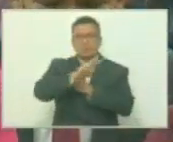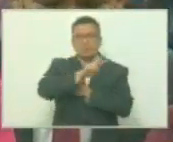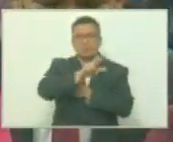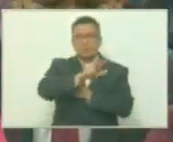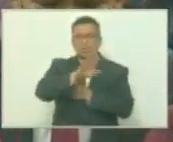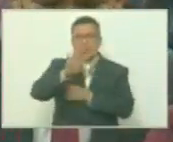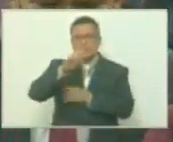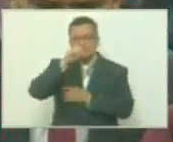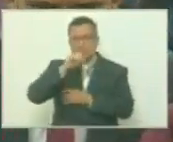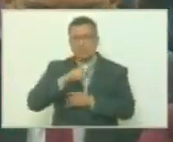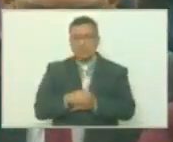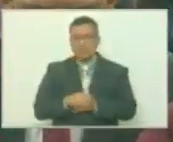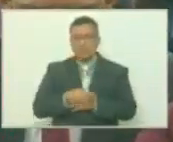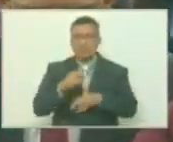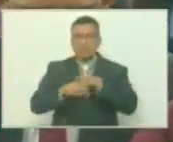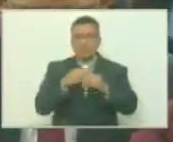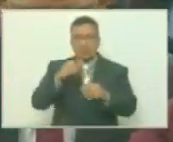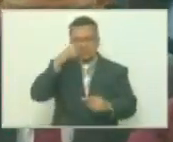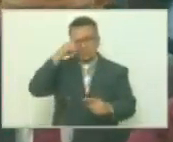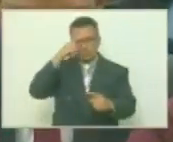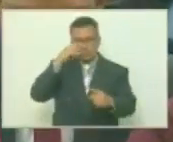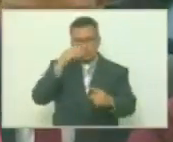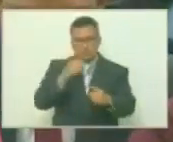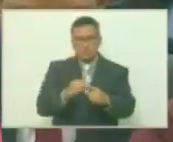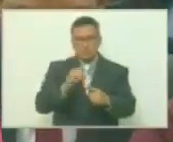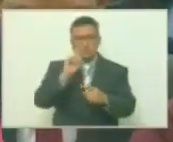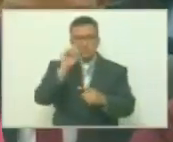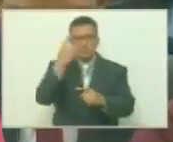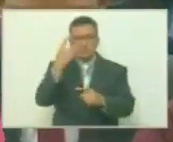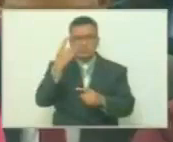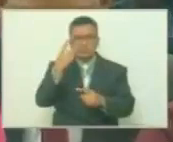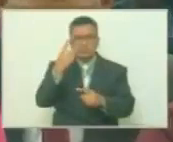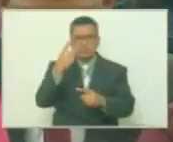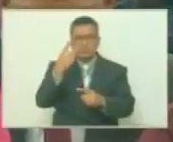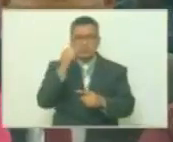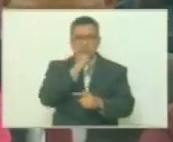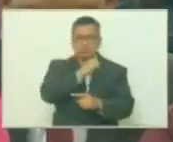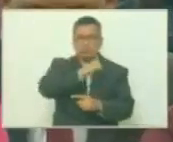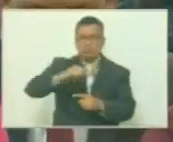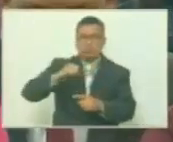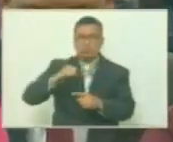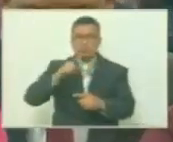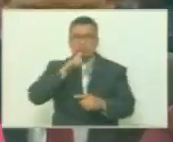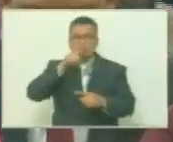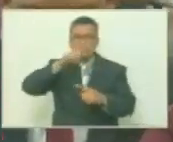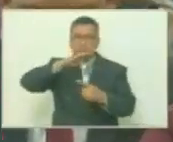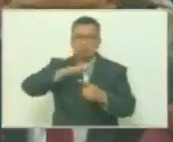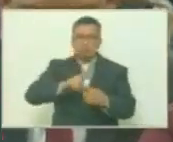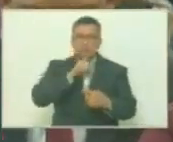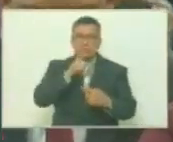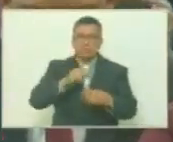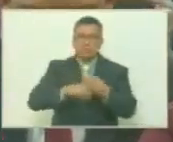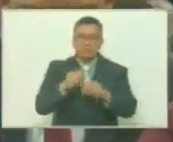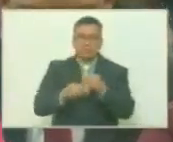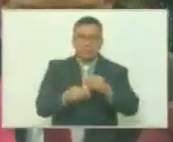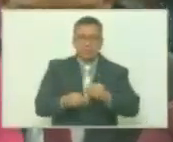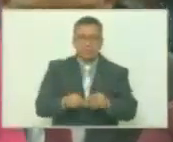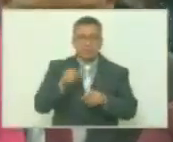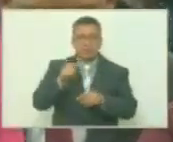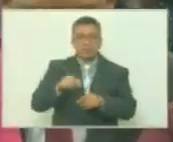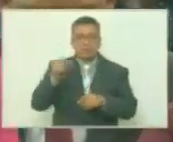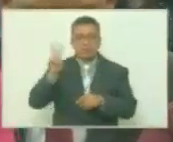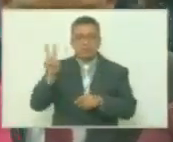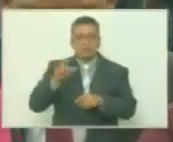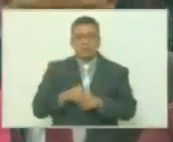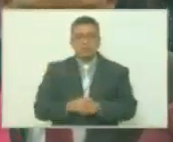años, fue objeto de uno de los crímenes más crueles ocurridos en